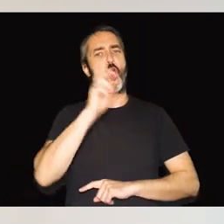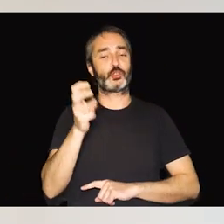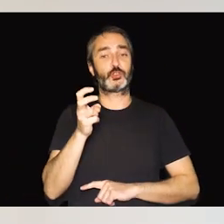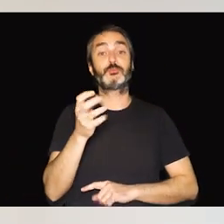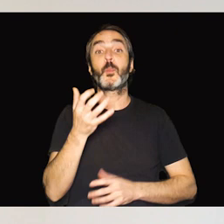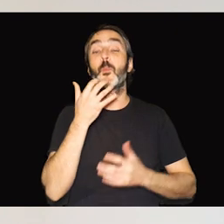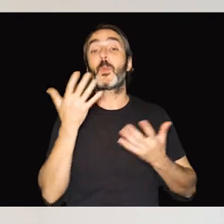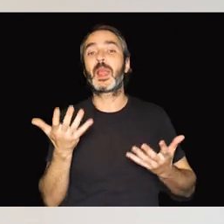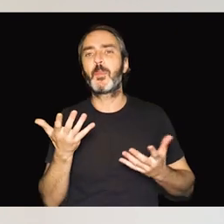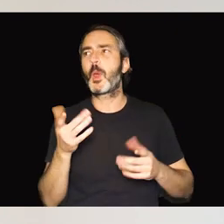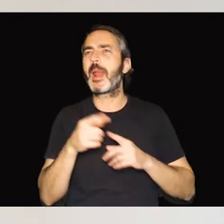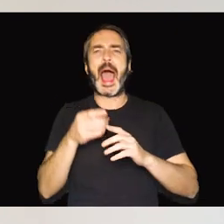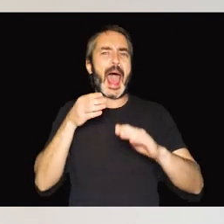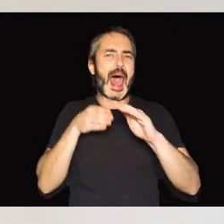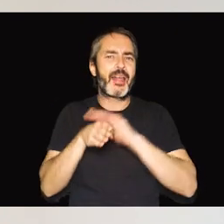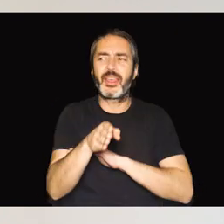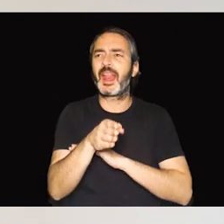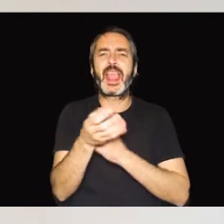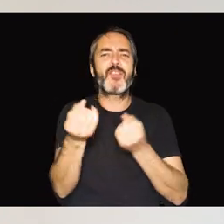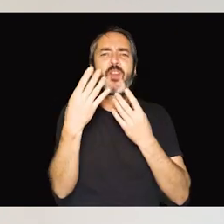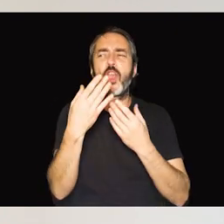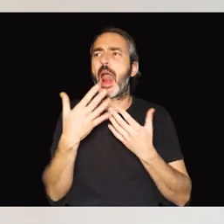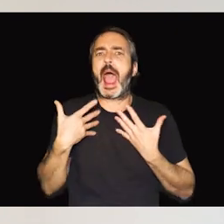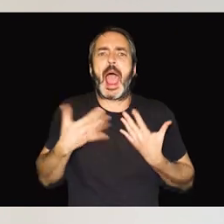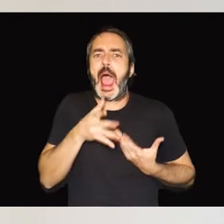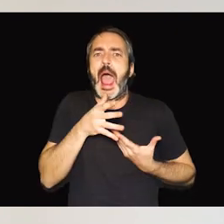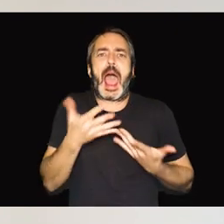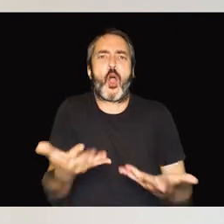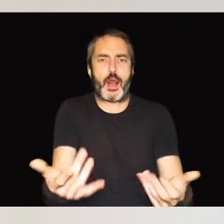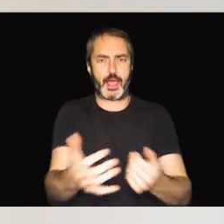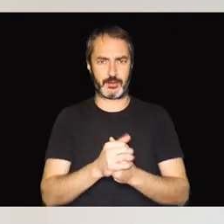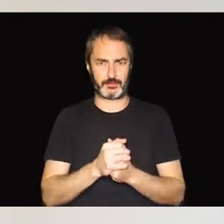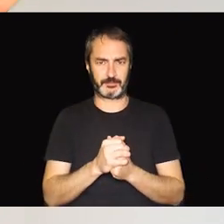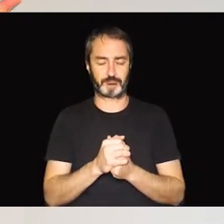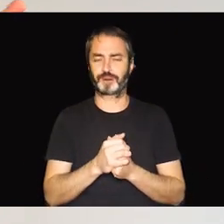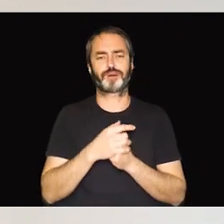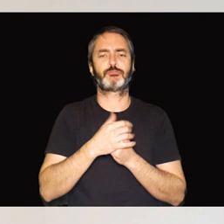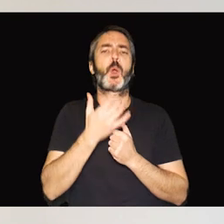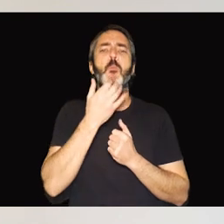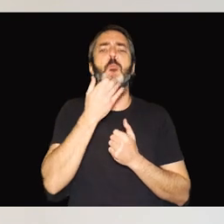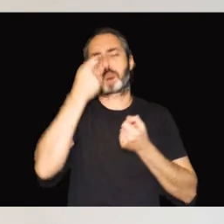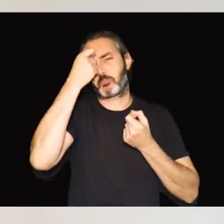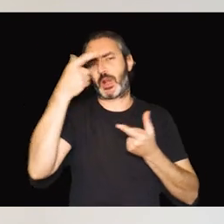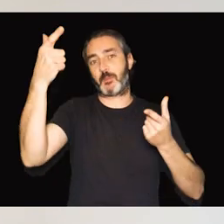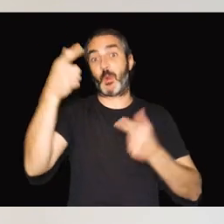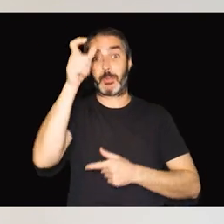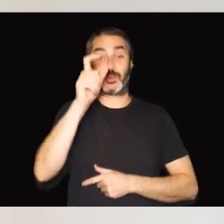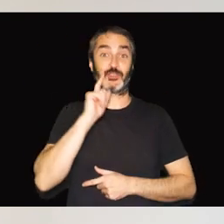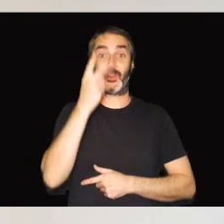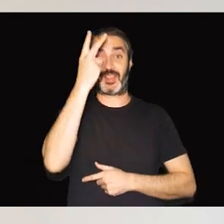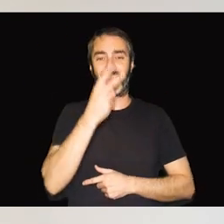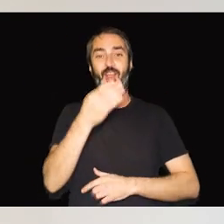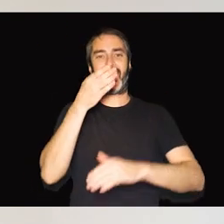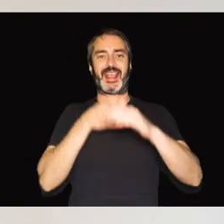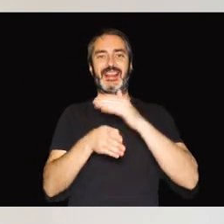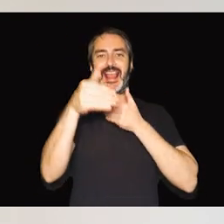a que tiene dificultades para acceder a la información inmediata del día a día. Imaginemos por un momento una persona con sordoceguera que